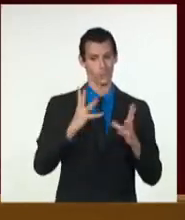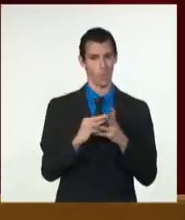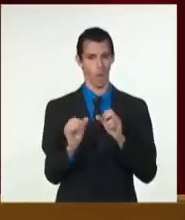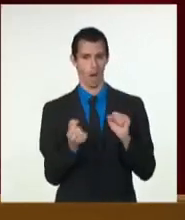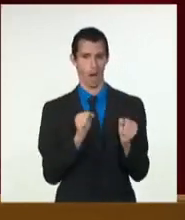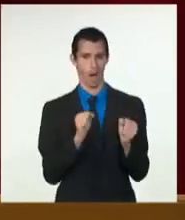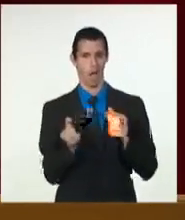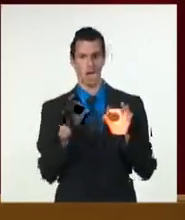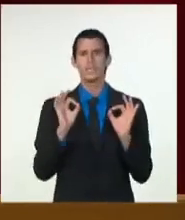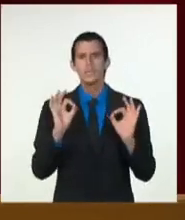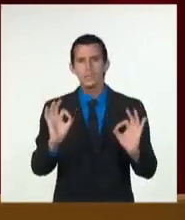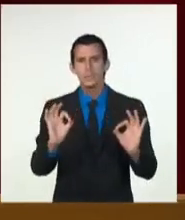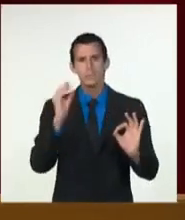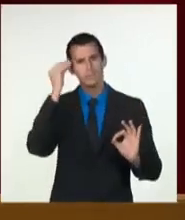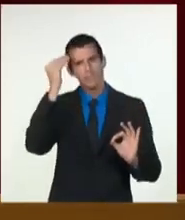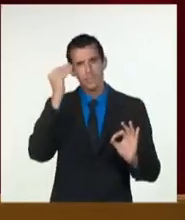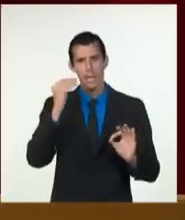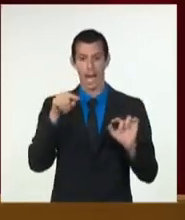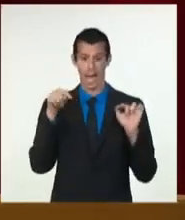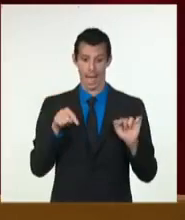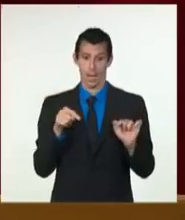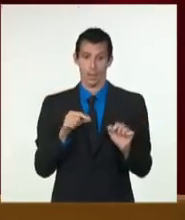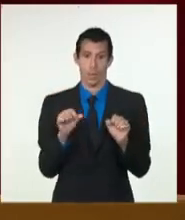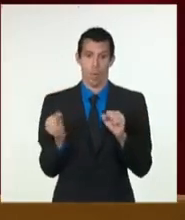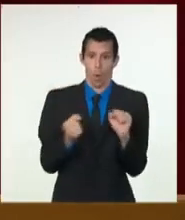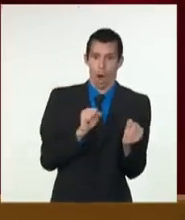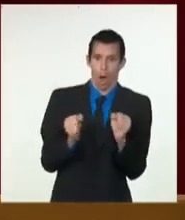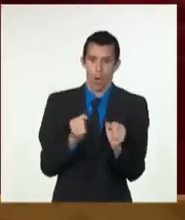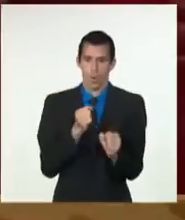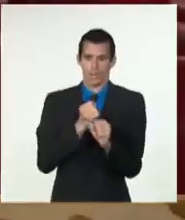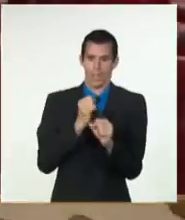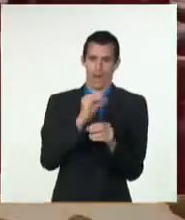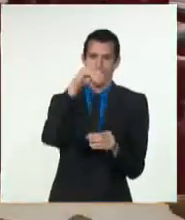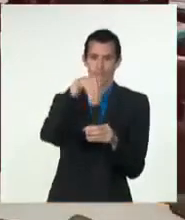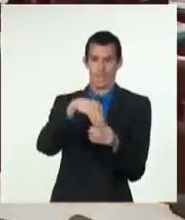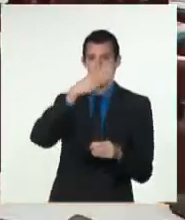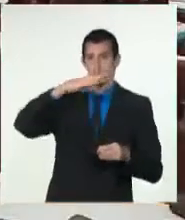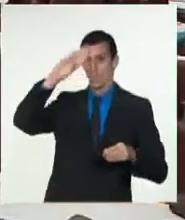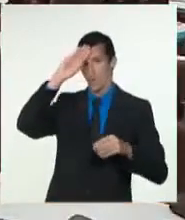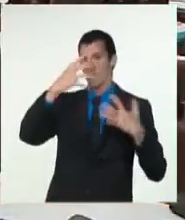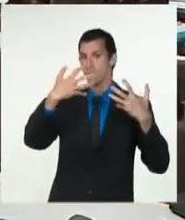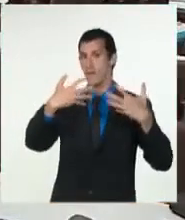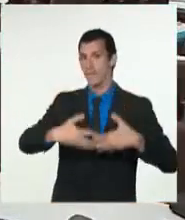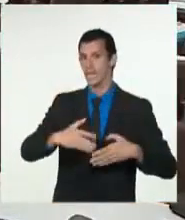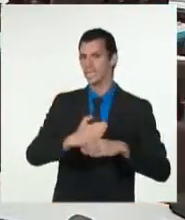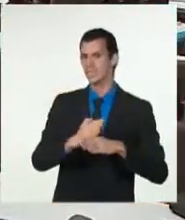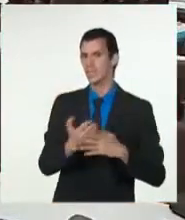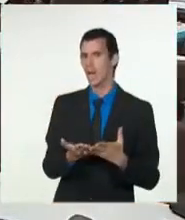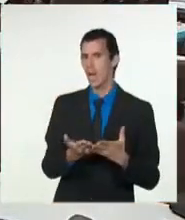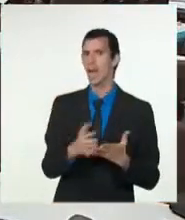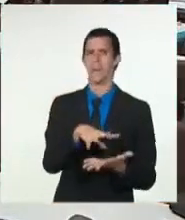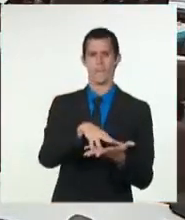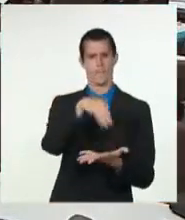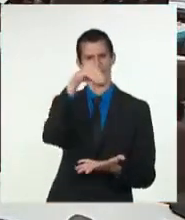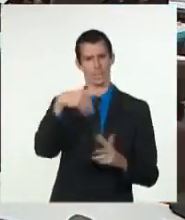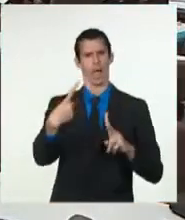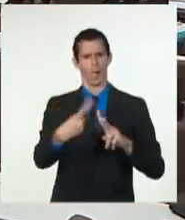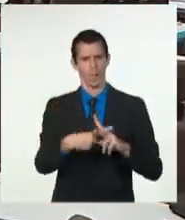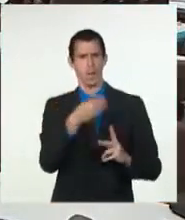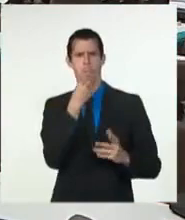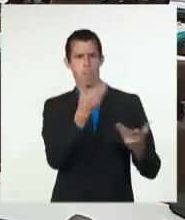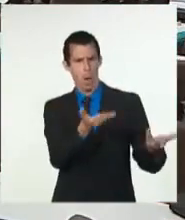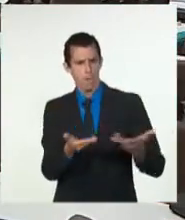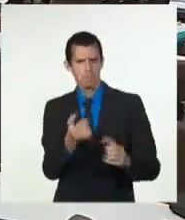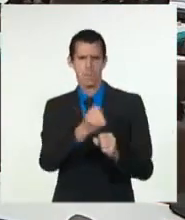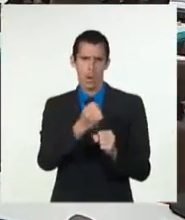incipiente, el oro una mayor participación directa del sector no estatal en la producción nacional y el encadenamiento con las industrias